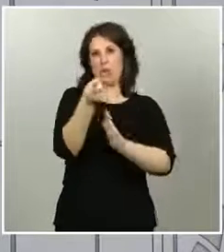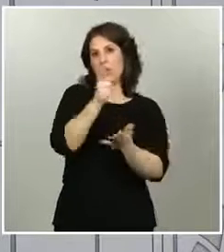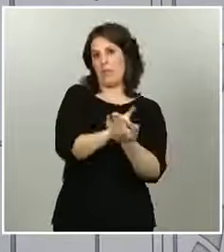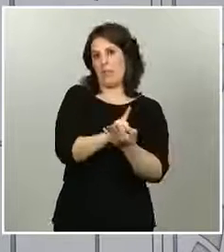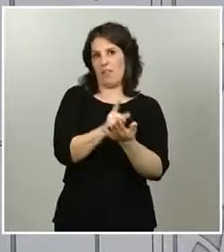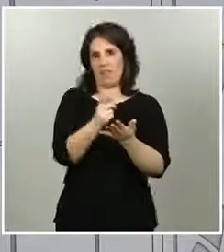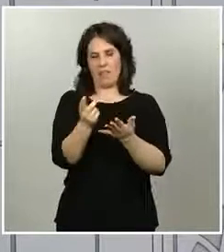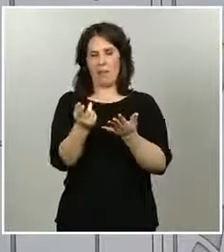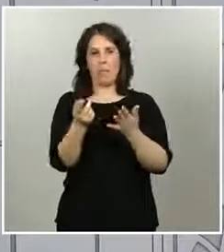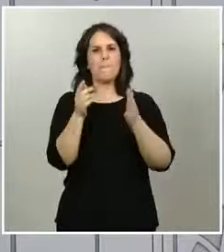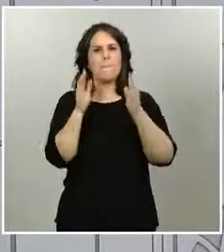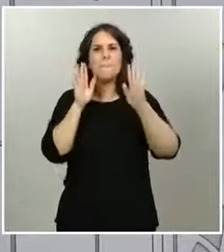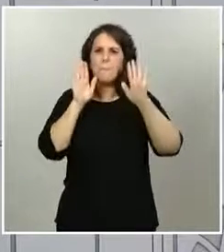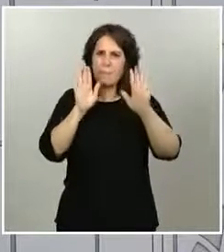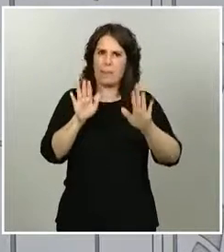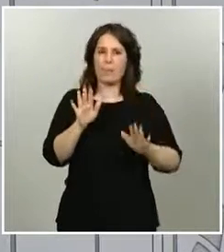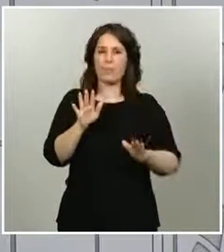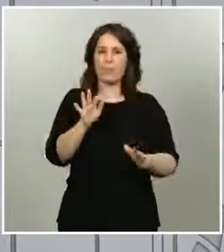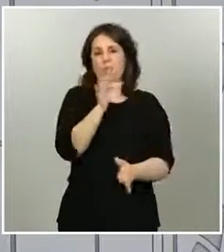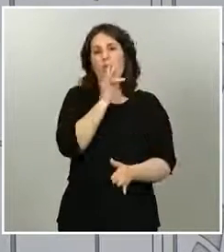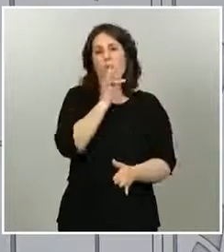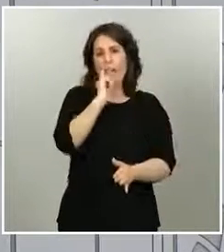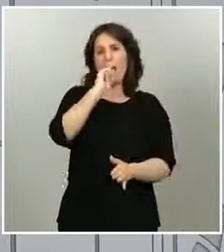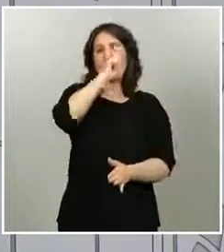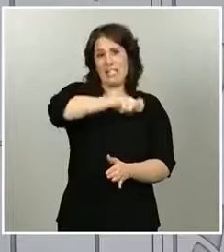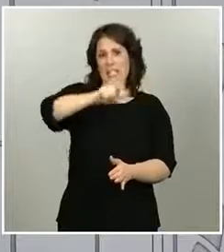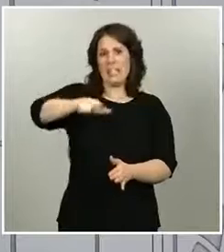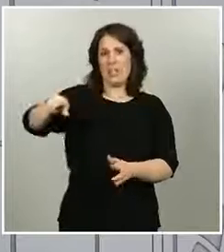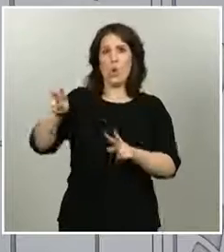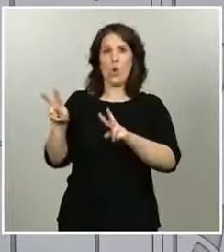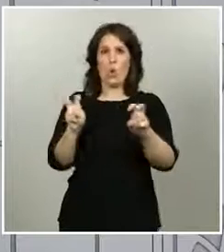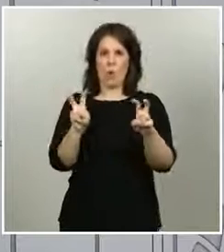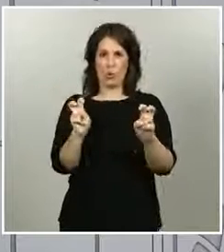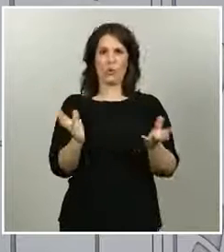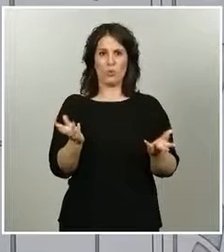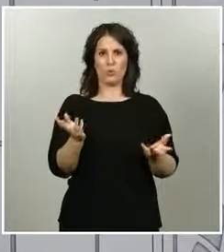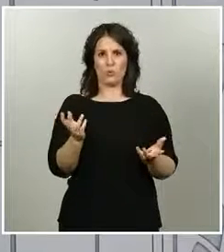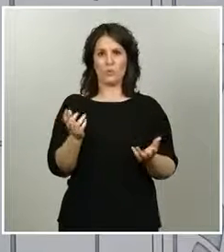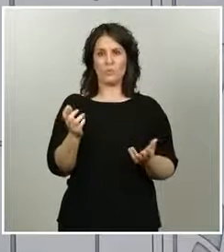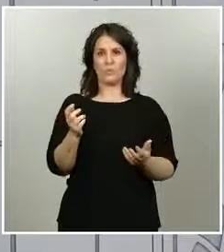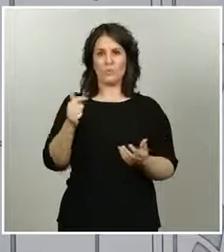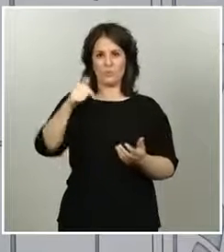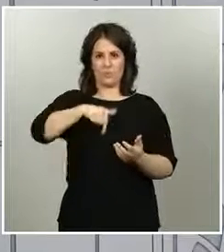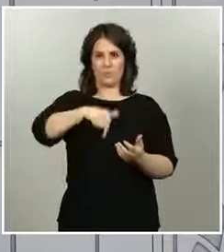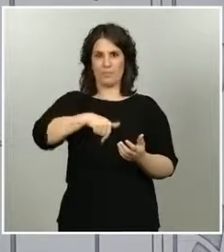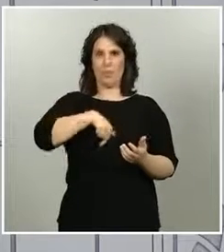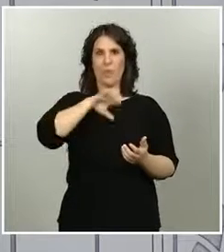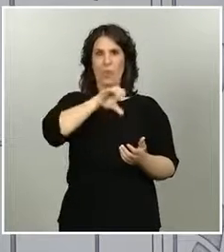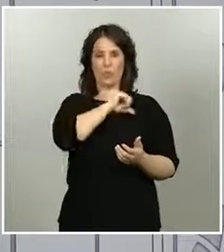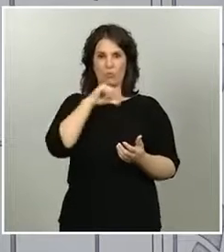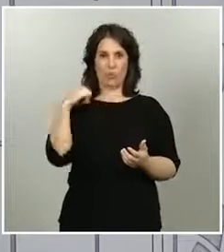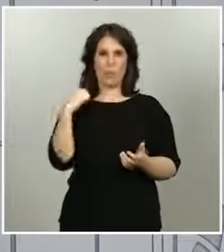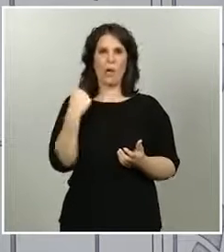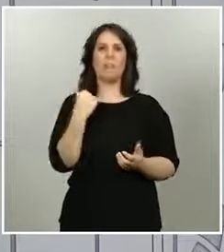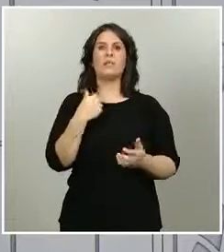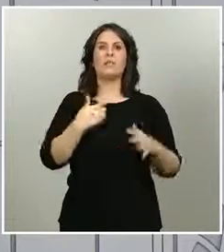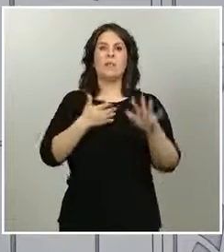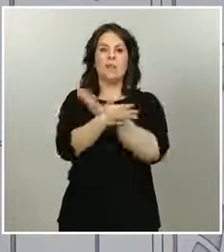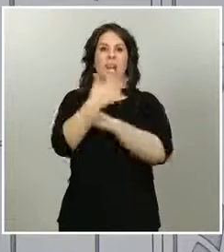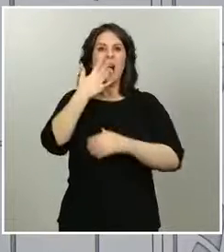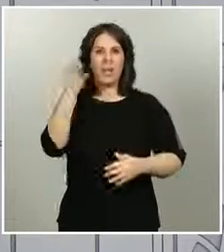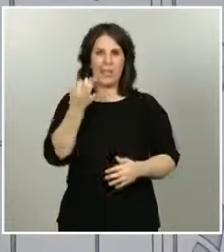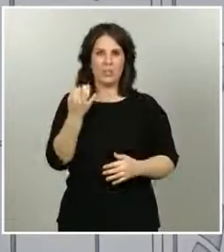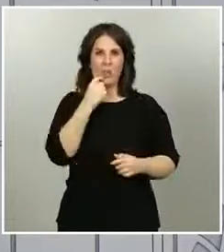casos que se detectan nuevos en nuestra comunidad, que todavía hay un riesgo de transmisión y, por lo tanto, no podemos bajar la guardia.